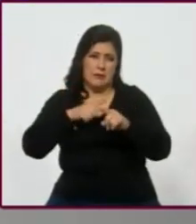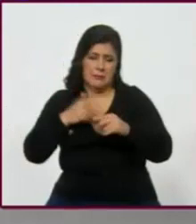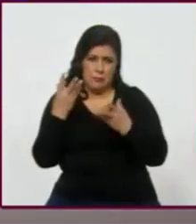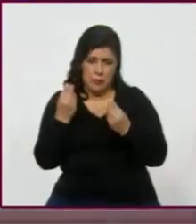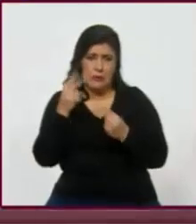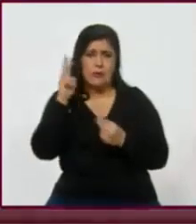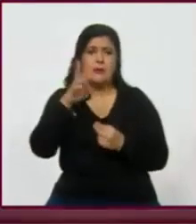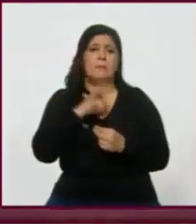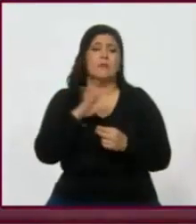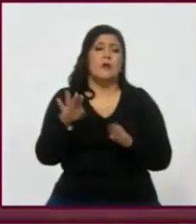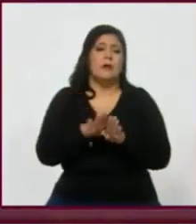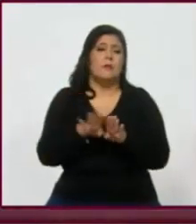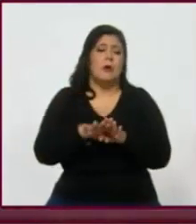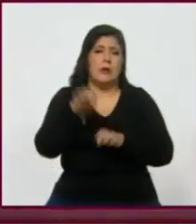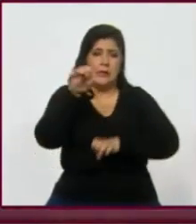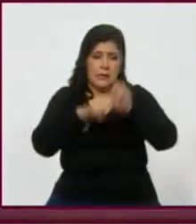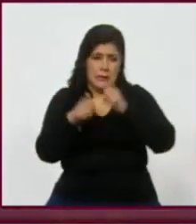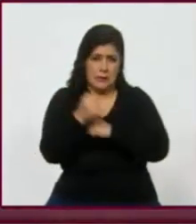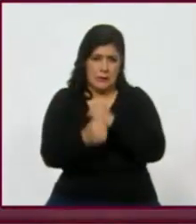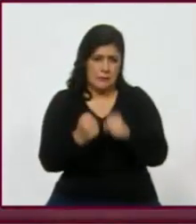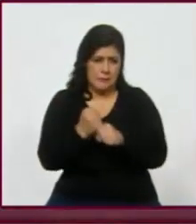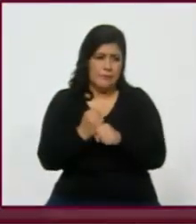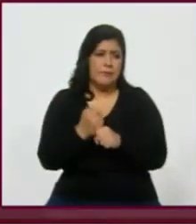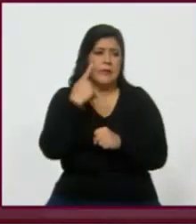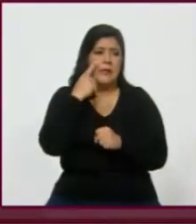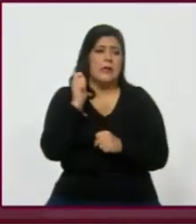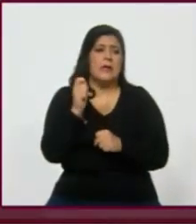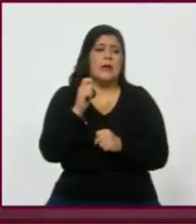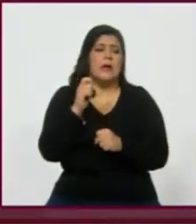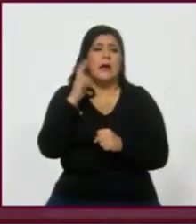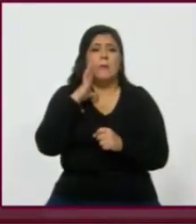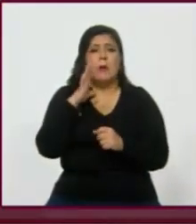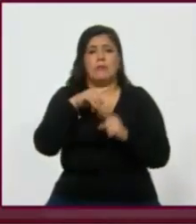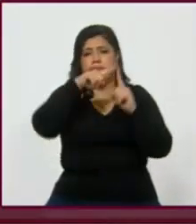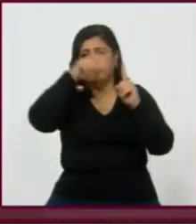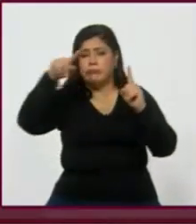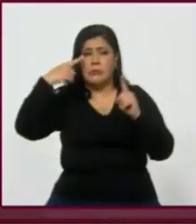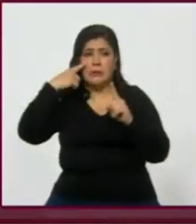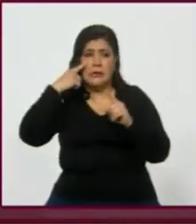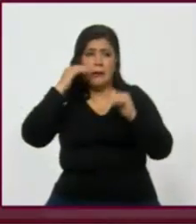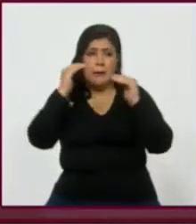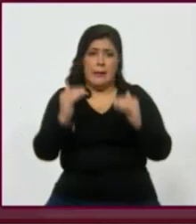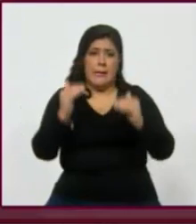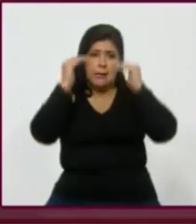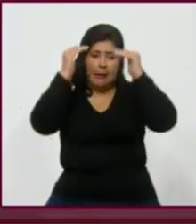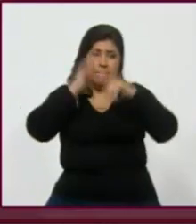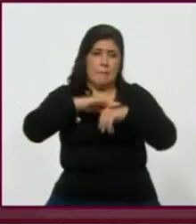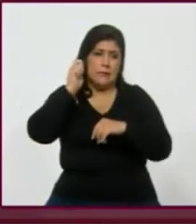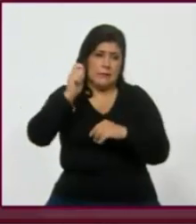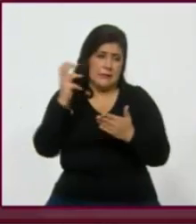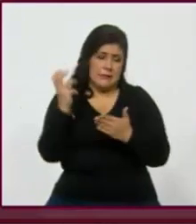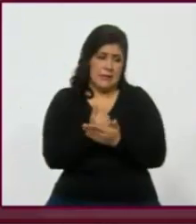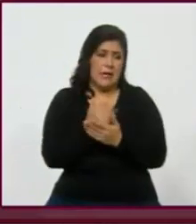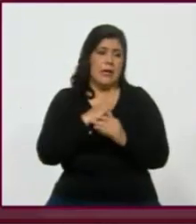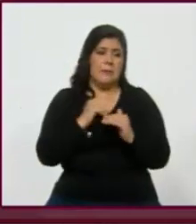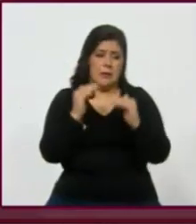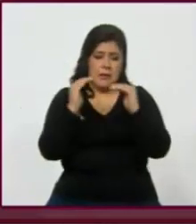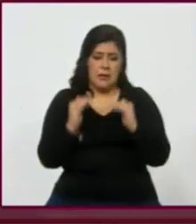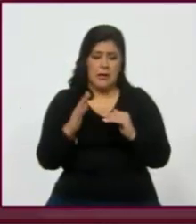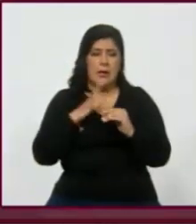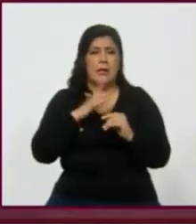edad... Contra boletas, está muy bueno. Ganó en todos los segmentos. Este que era donde había ganado, o sea, estos tenían... Estos eran